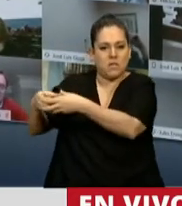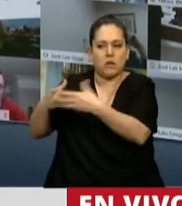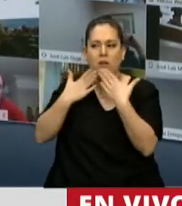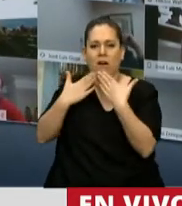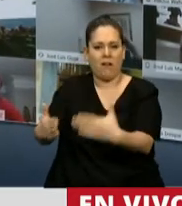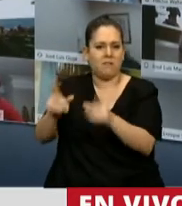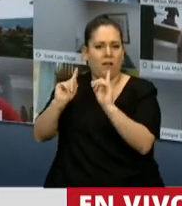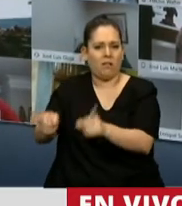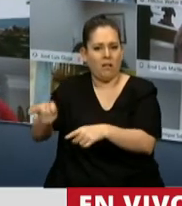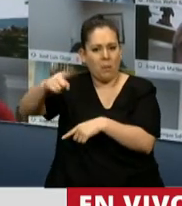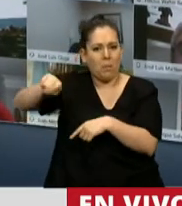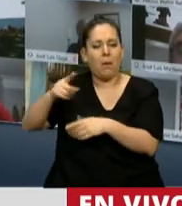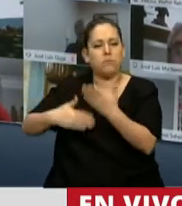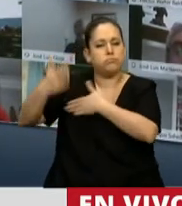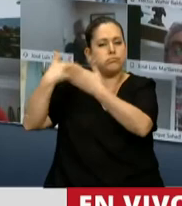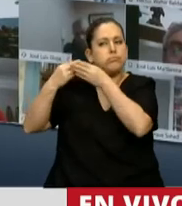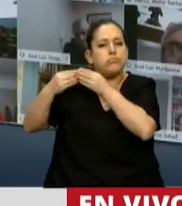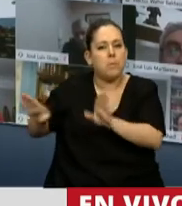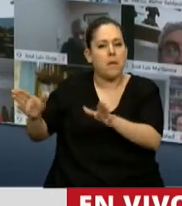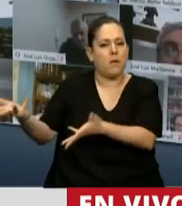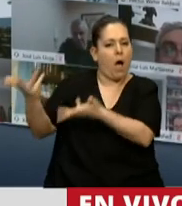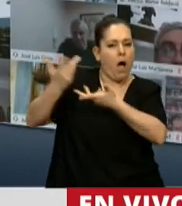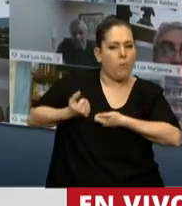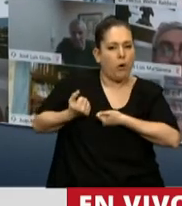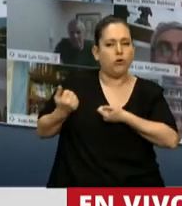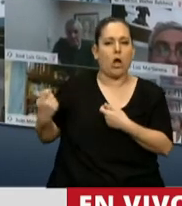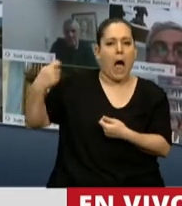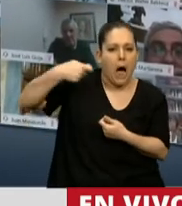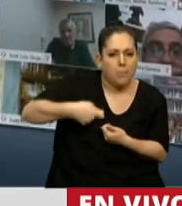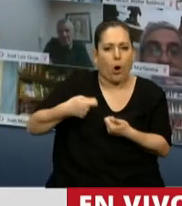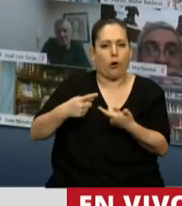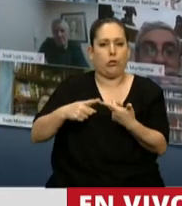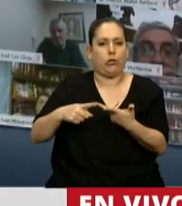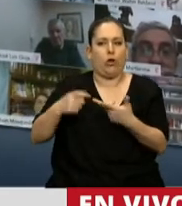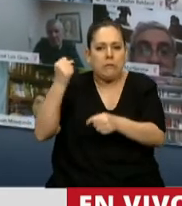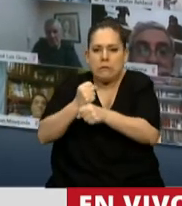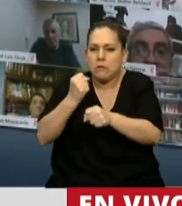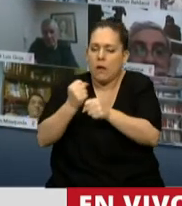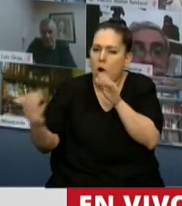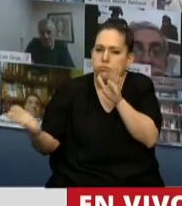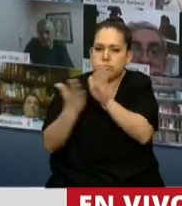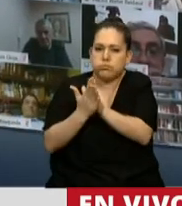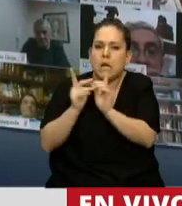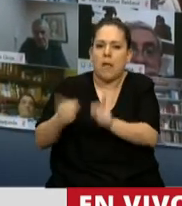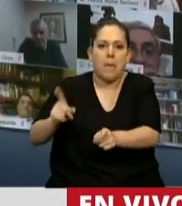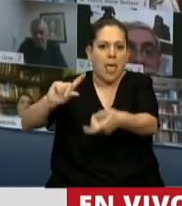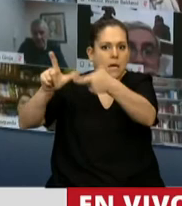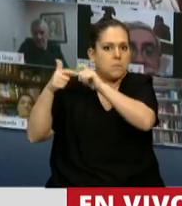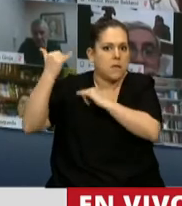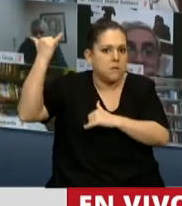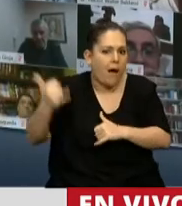Desde un comienzo nos apoyaron y aportaron desde su trabajo comprometido y su experiencia.